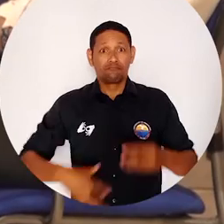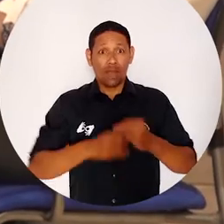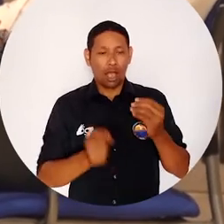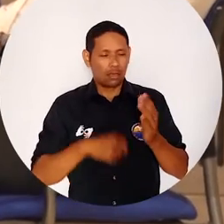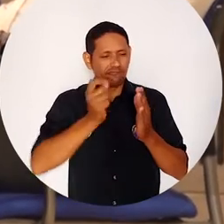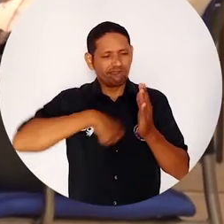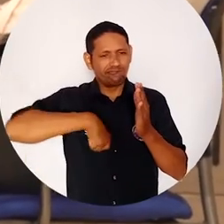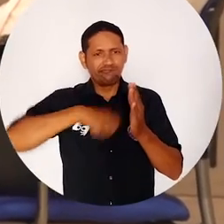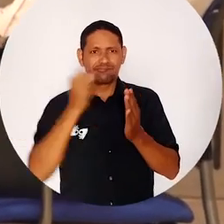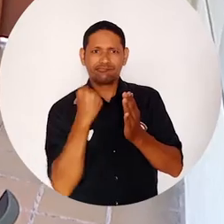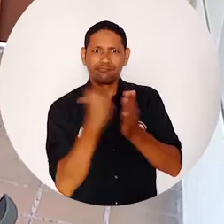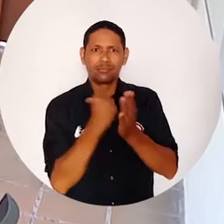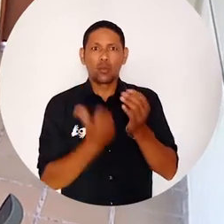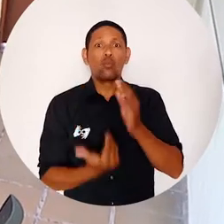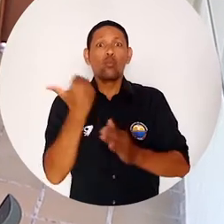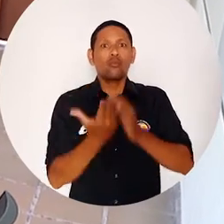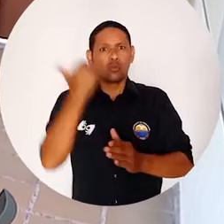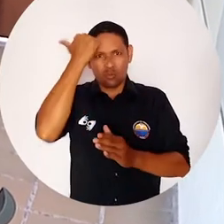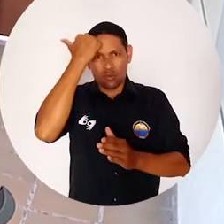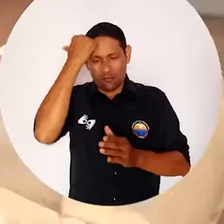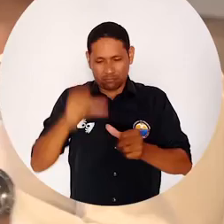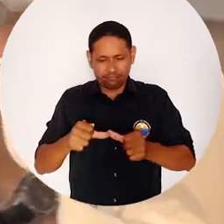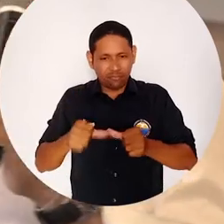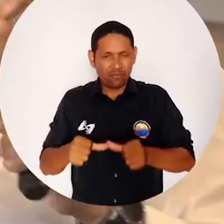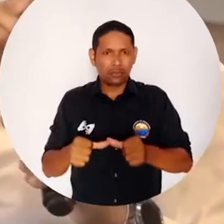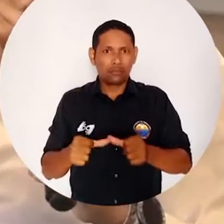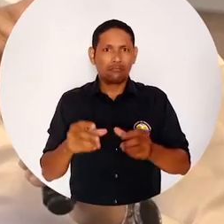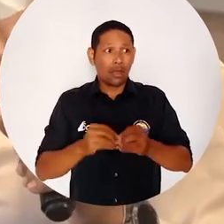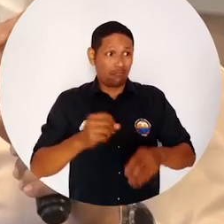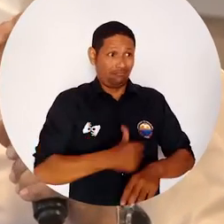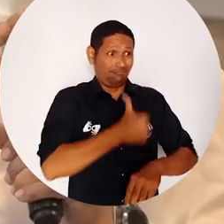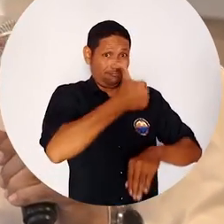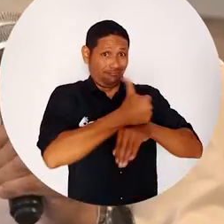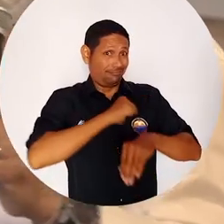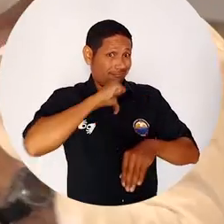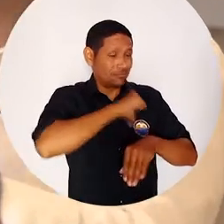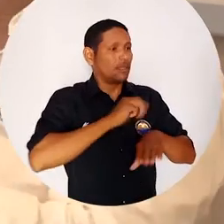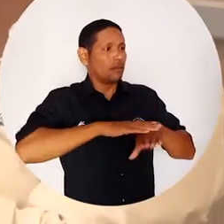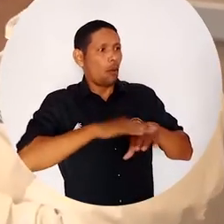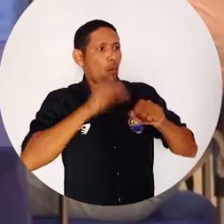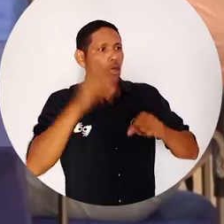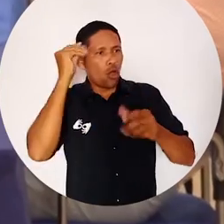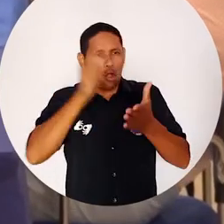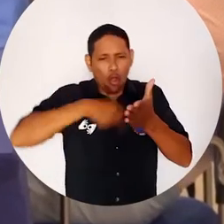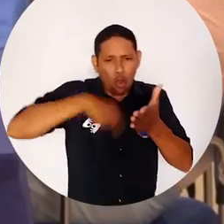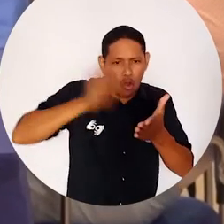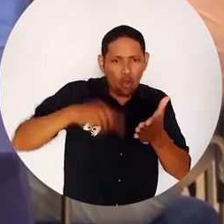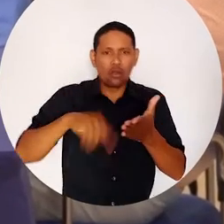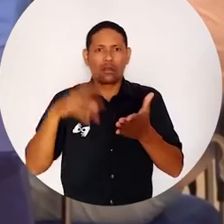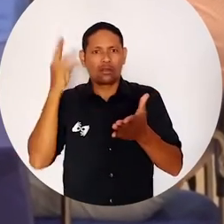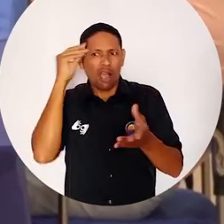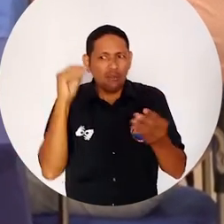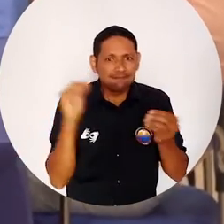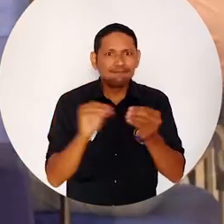reglamentación para la vinculación de profesores de planta y se autorizó al rector Pablo Vera para la suscripción de un contrato o convenio para la